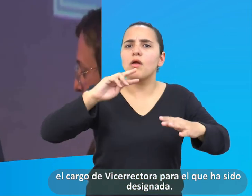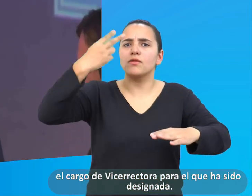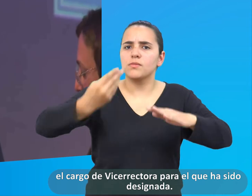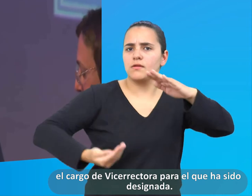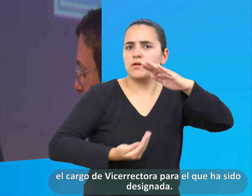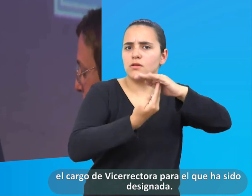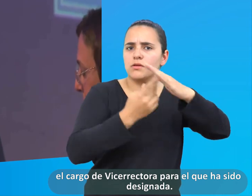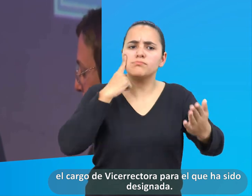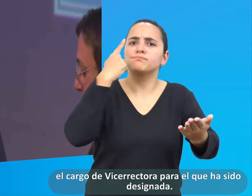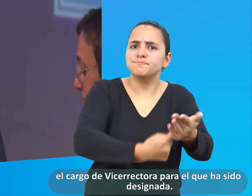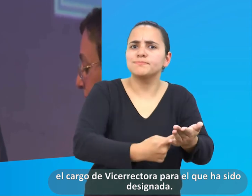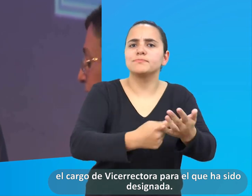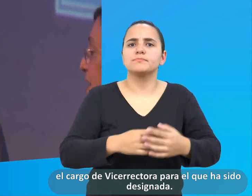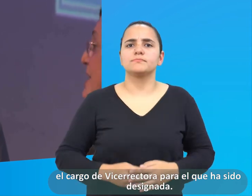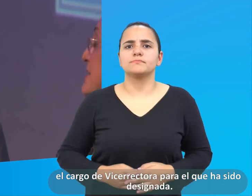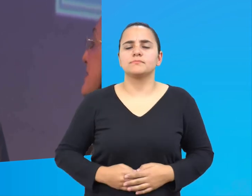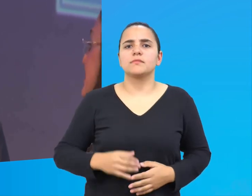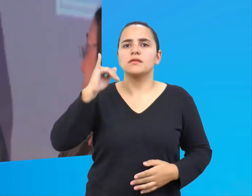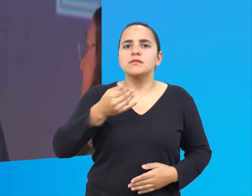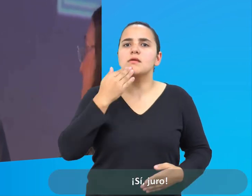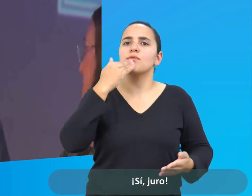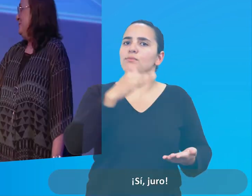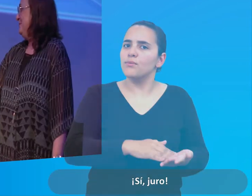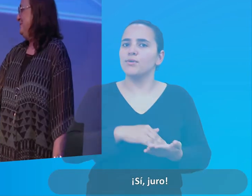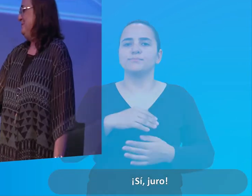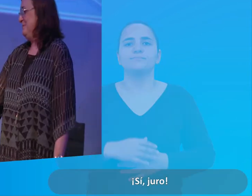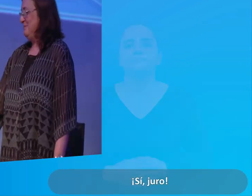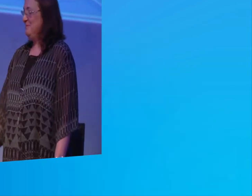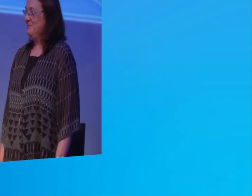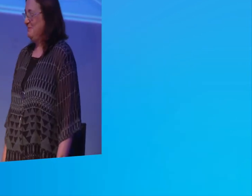de vicerectora para que ha sido designada. Sí, jura.